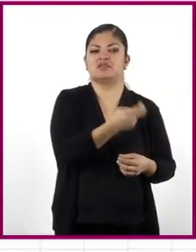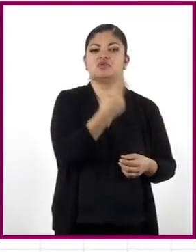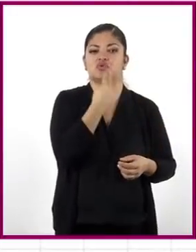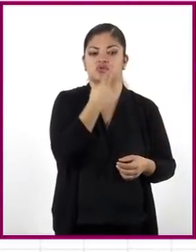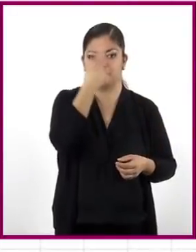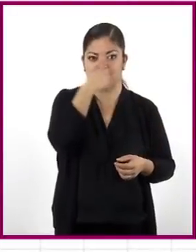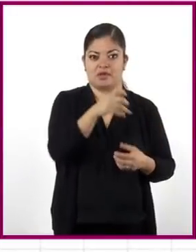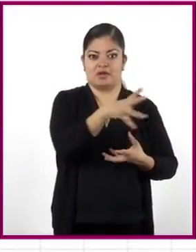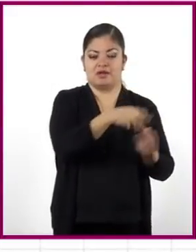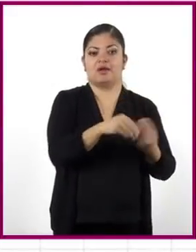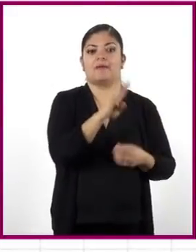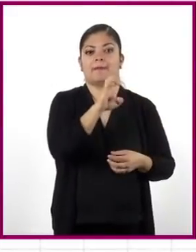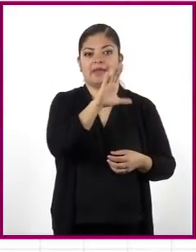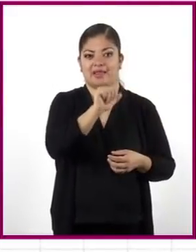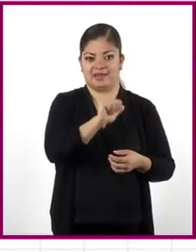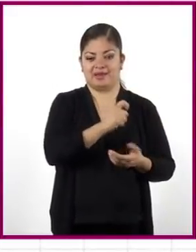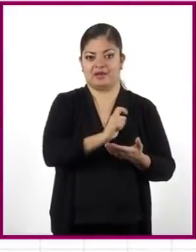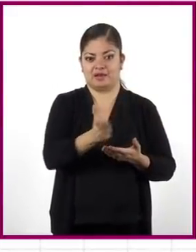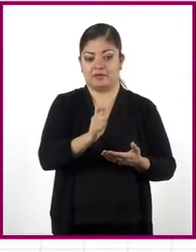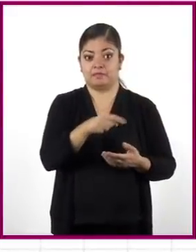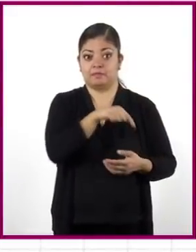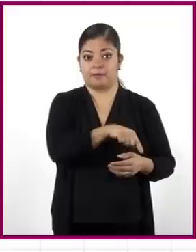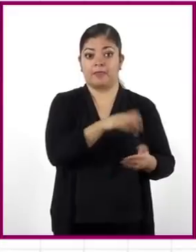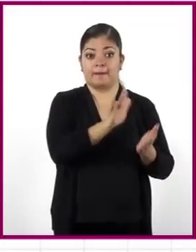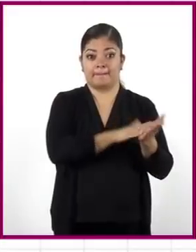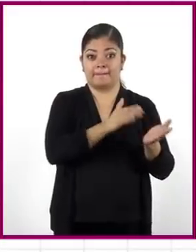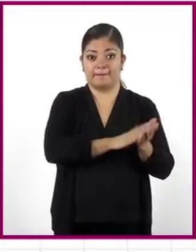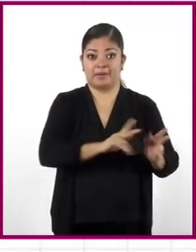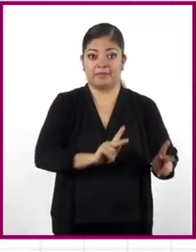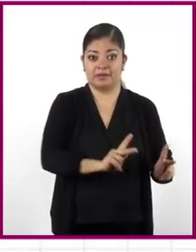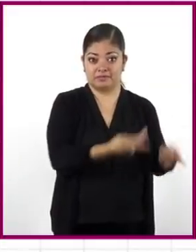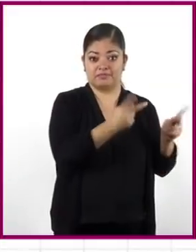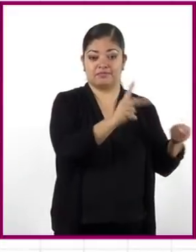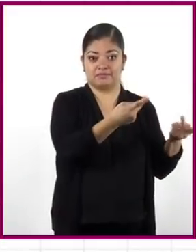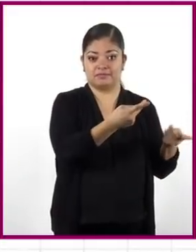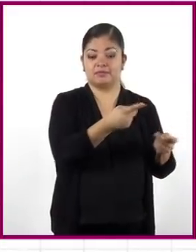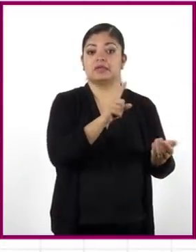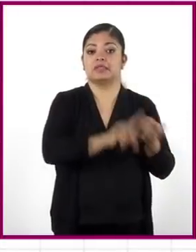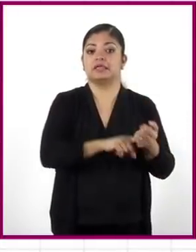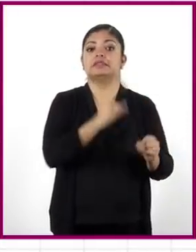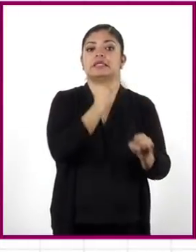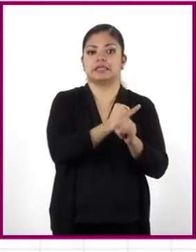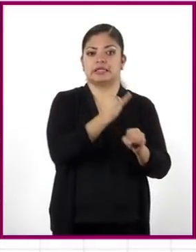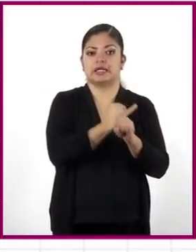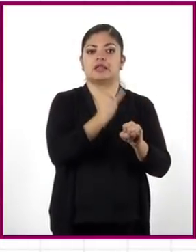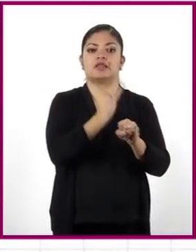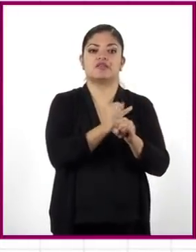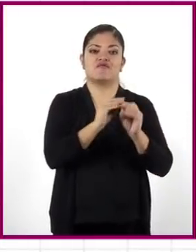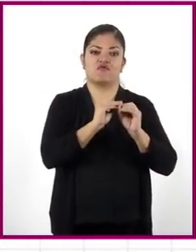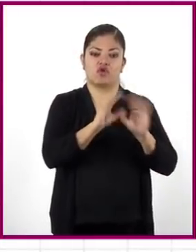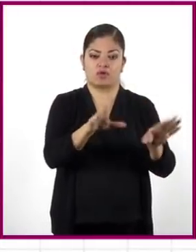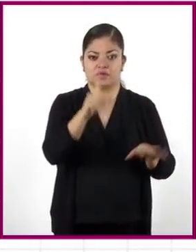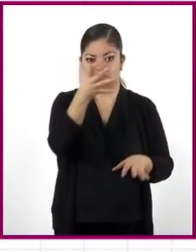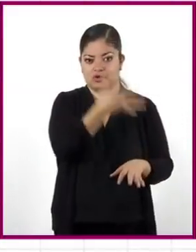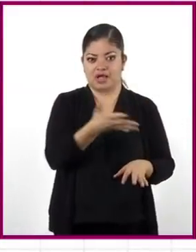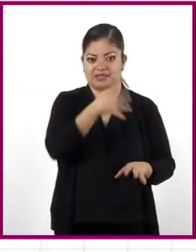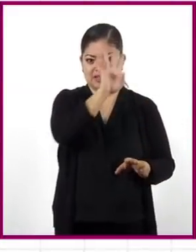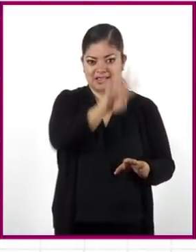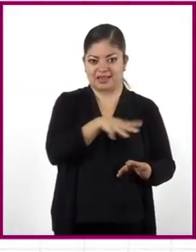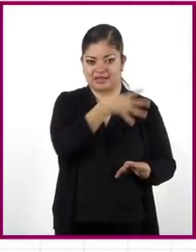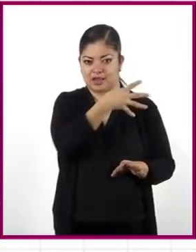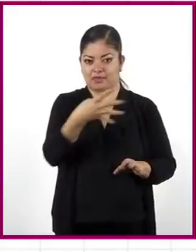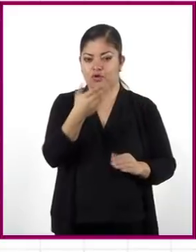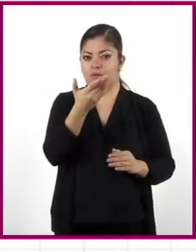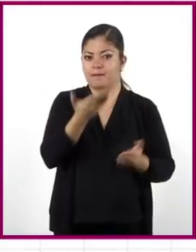para el programa de becas. Para vender el papel recopilado, se buscó en Internet información para elaborar las siguientes tablas de